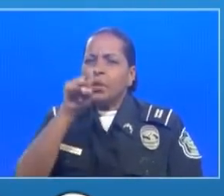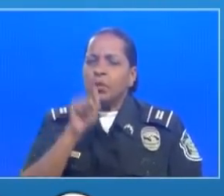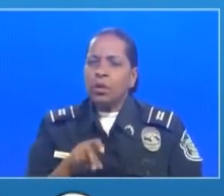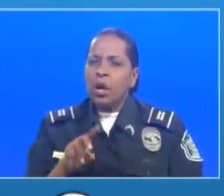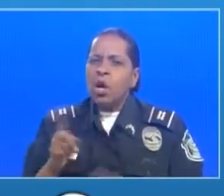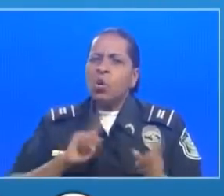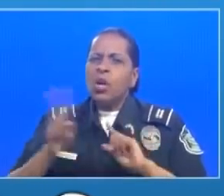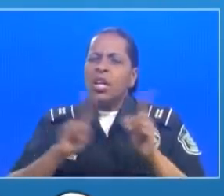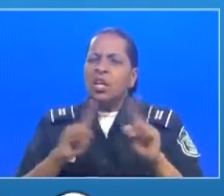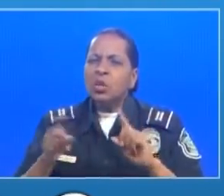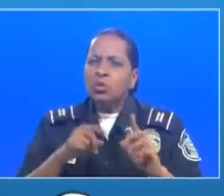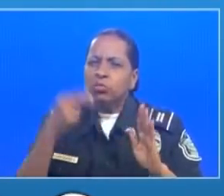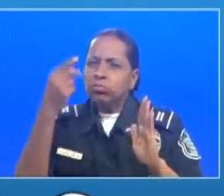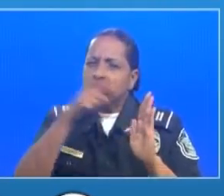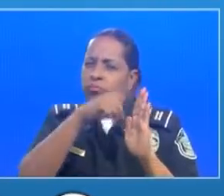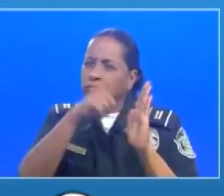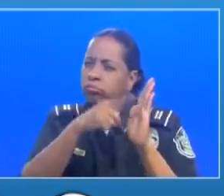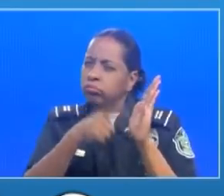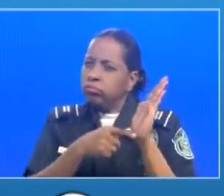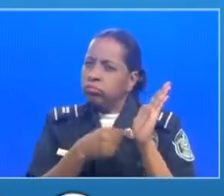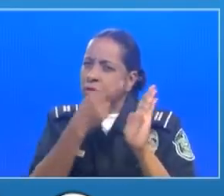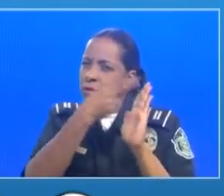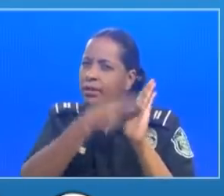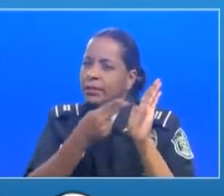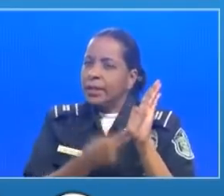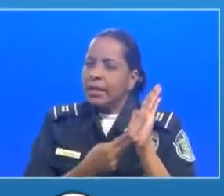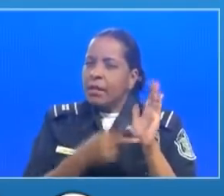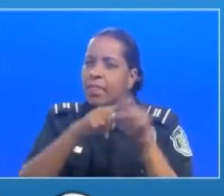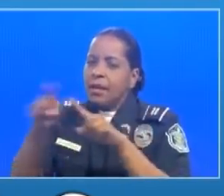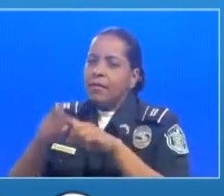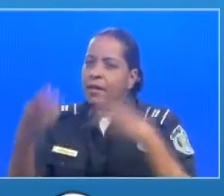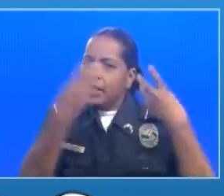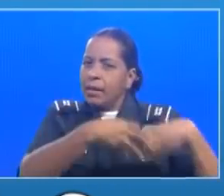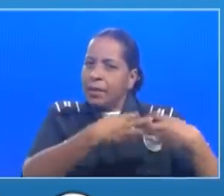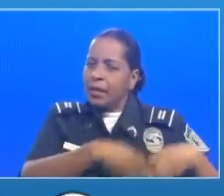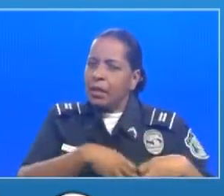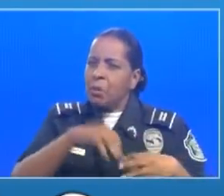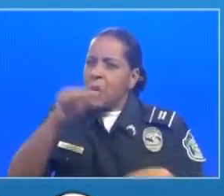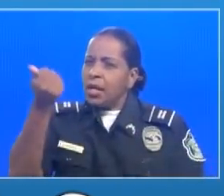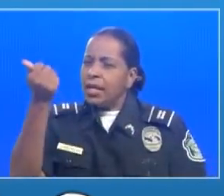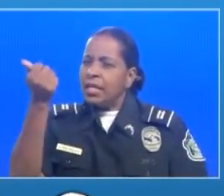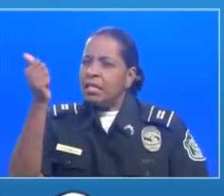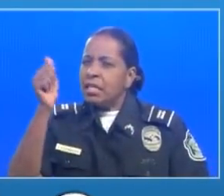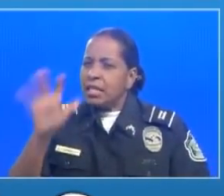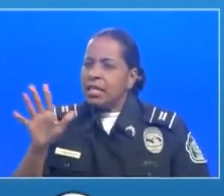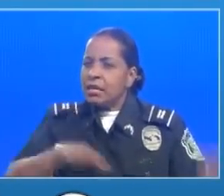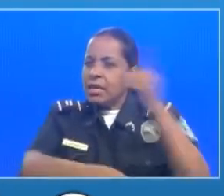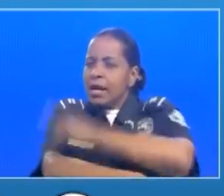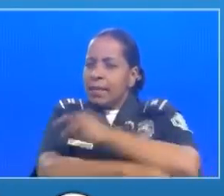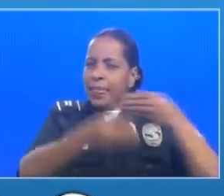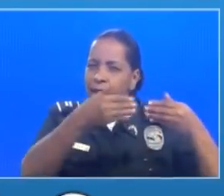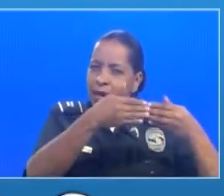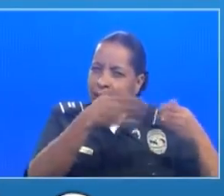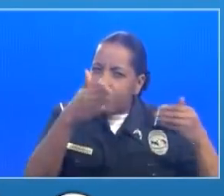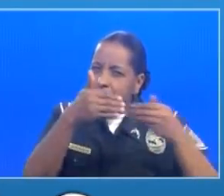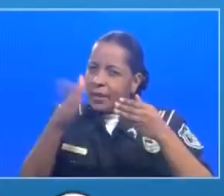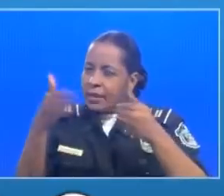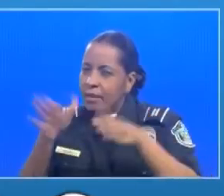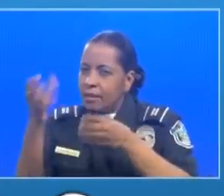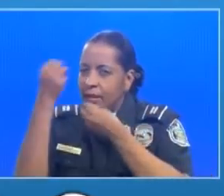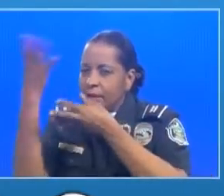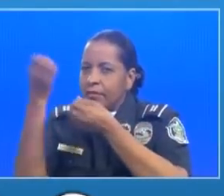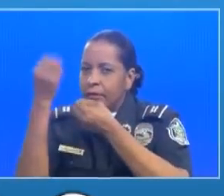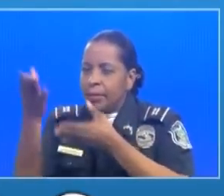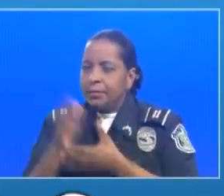¿cuáles son los requisitos de bioseguridad que deben tener las empresas si estamos a 15 días de abrir y ya se debería informar?